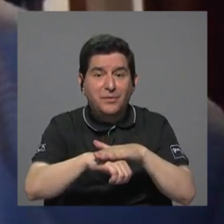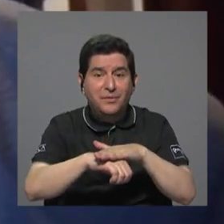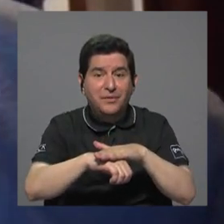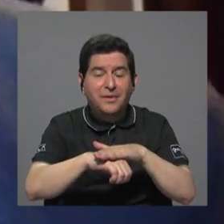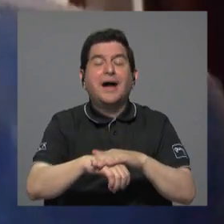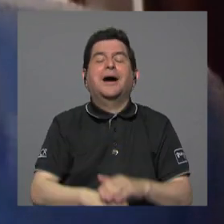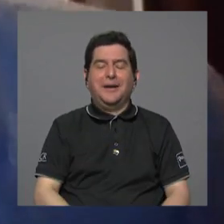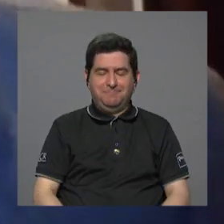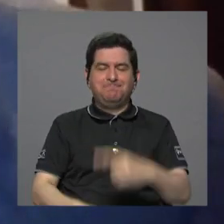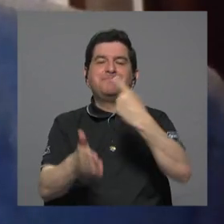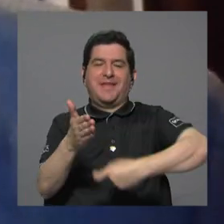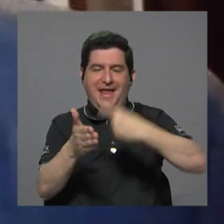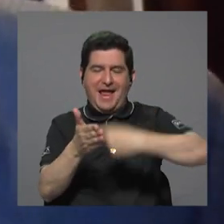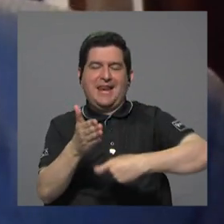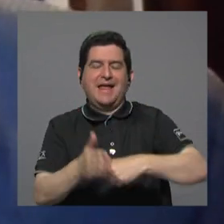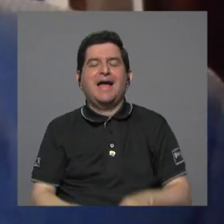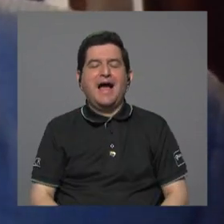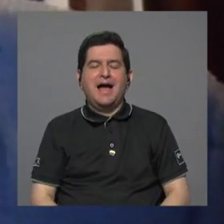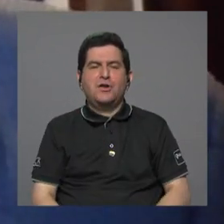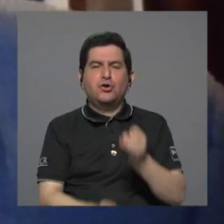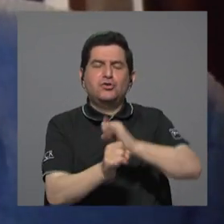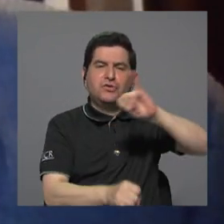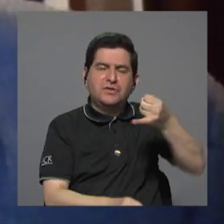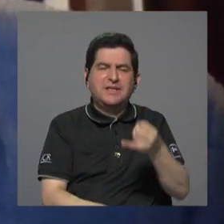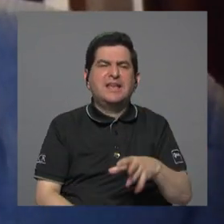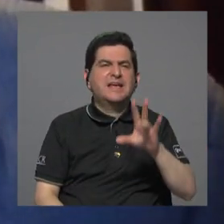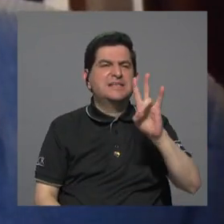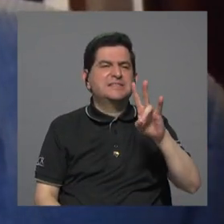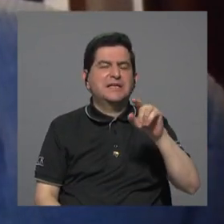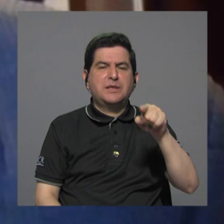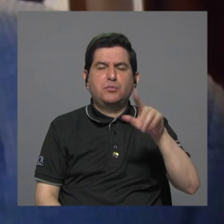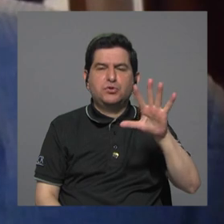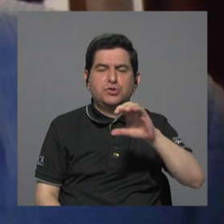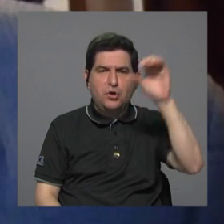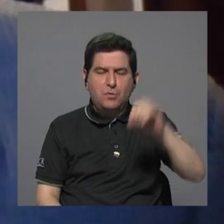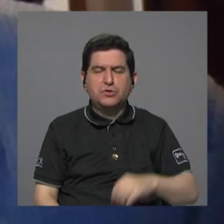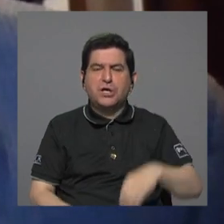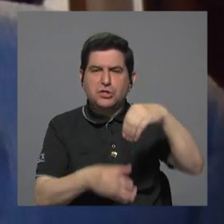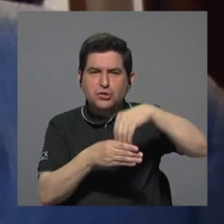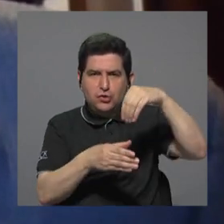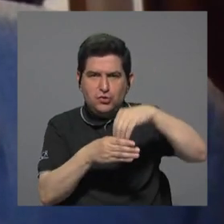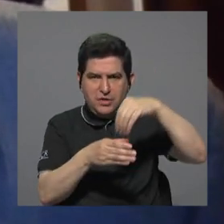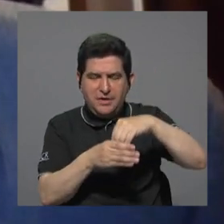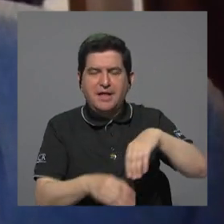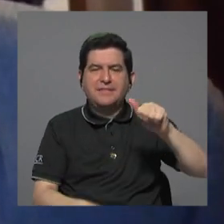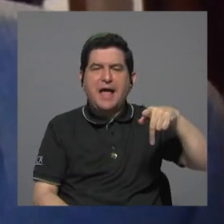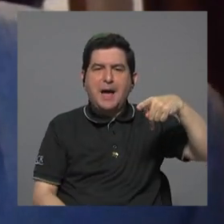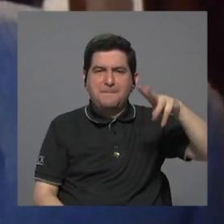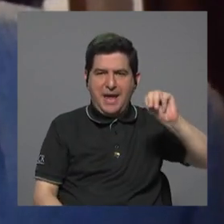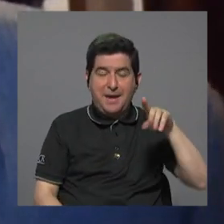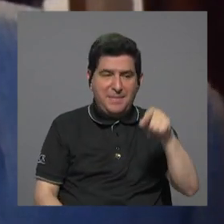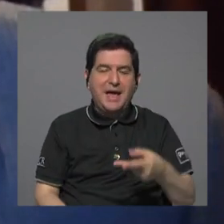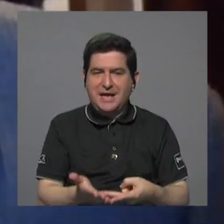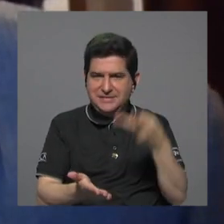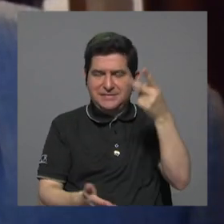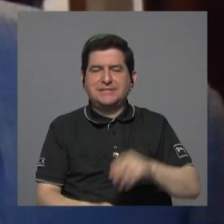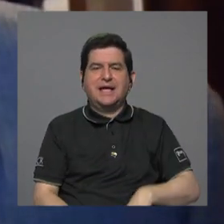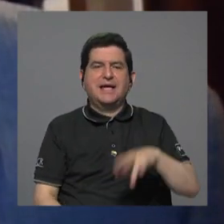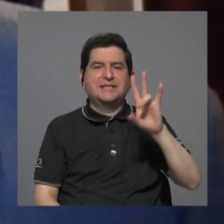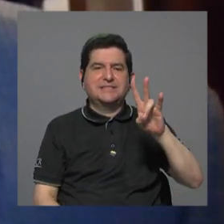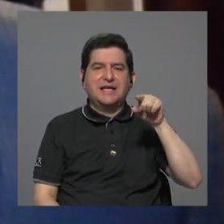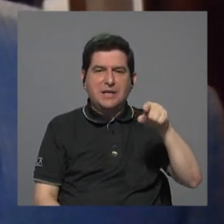el canon de Habdeba genera cerca de un 7 y medio por ciento de los ingresos brutos de APM ese es el monto 7